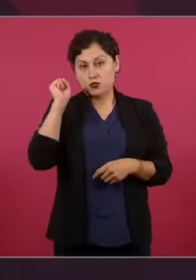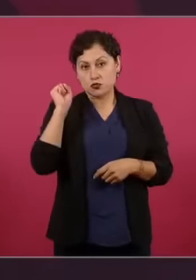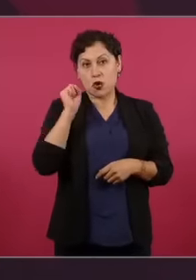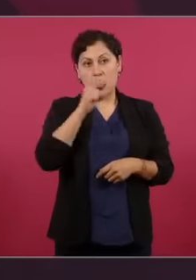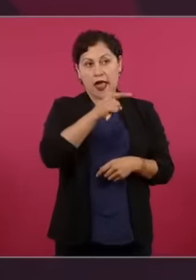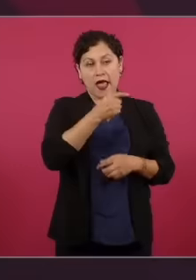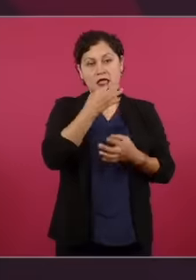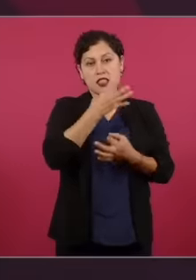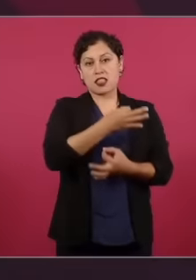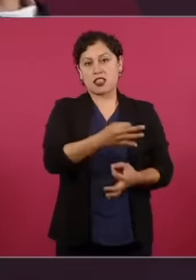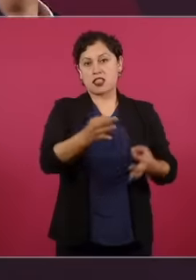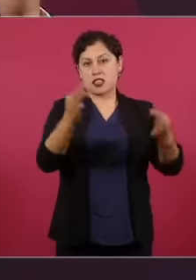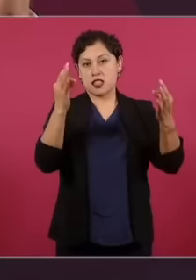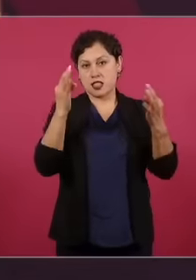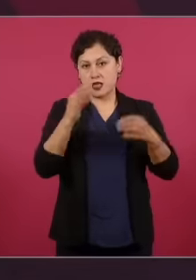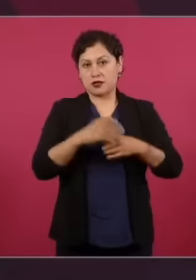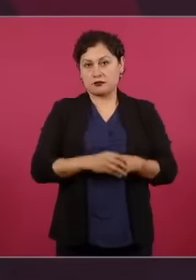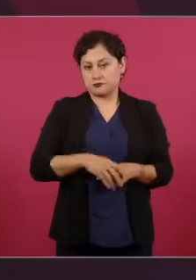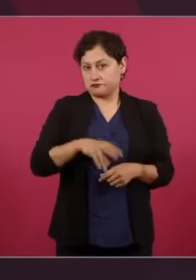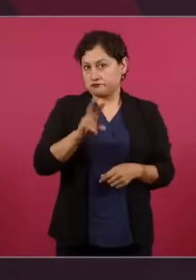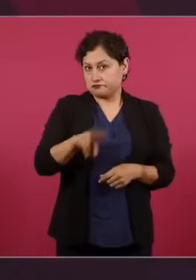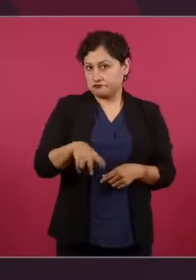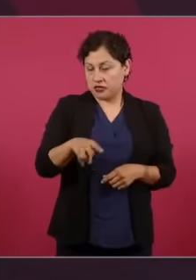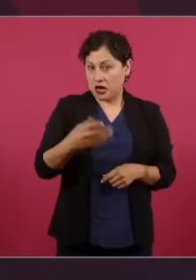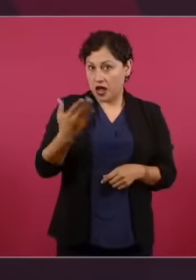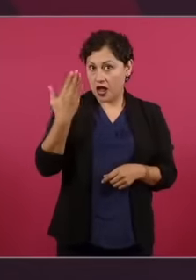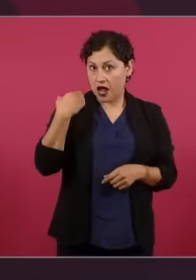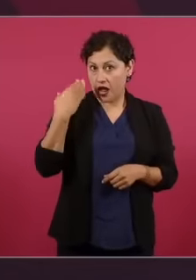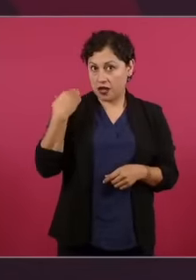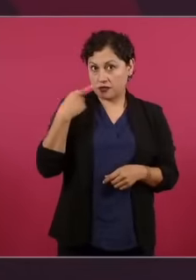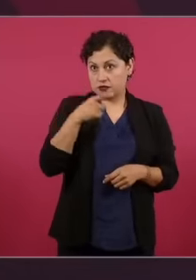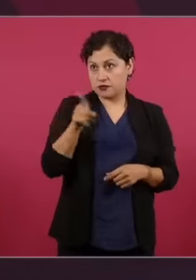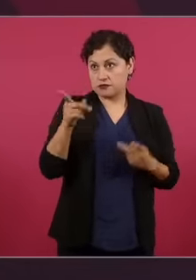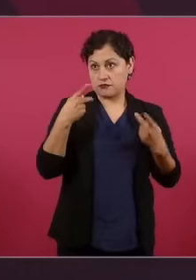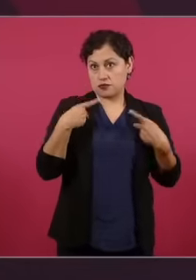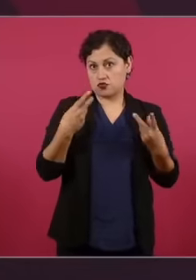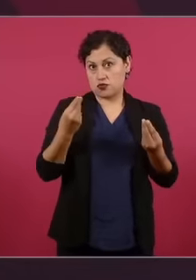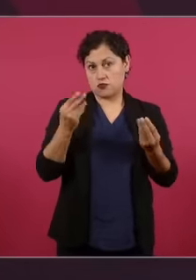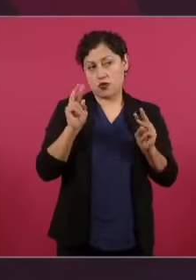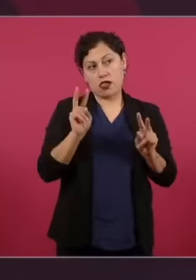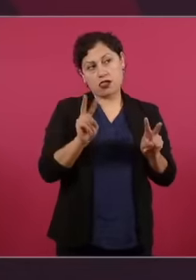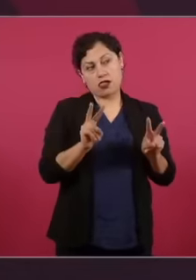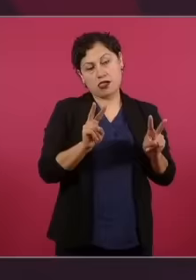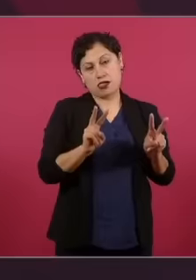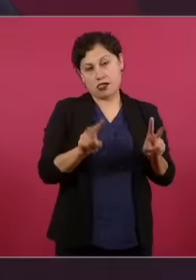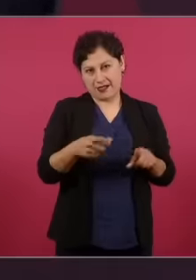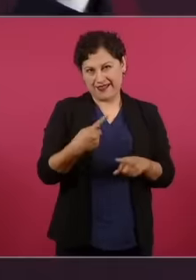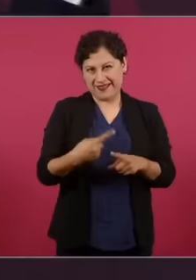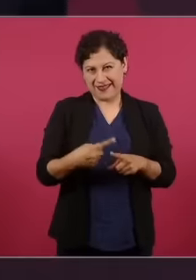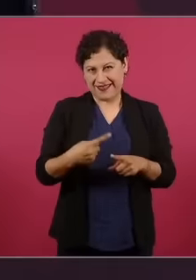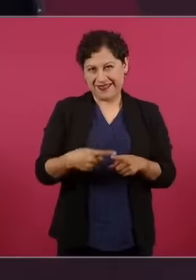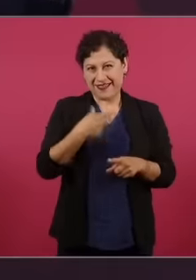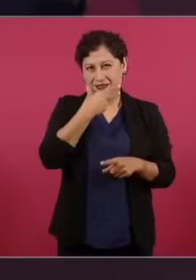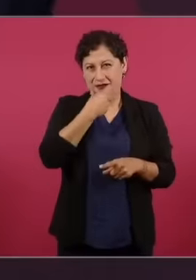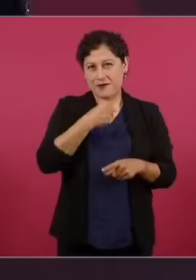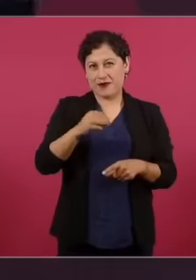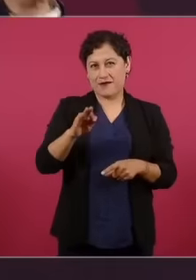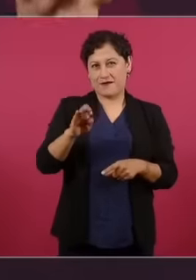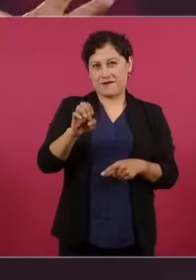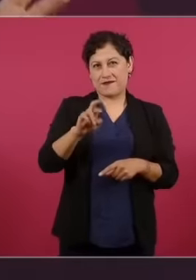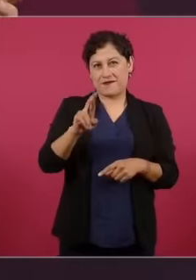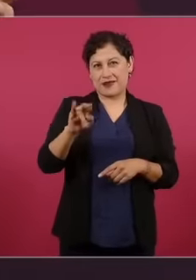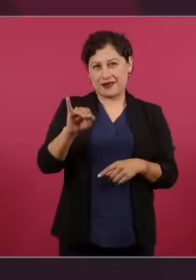de los que eran muy escuchados antes Ferriz que había